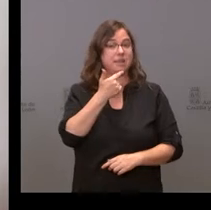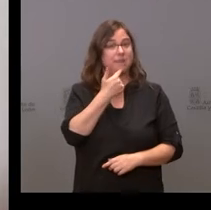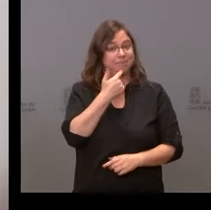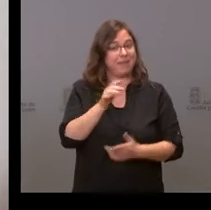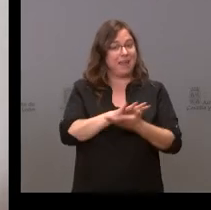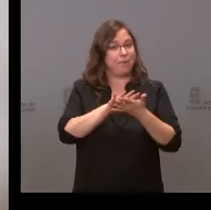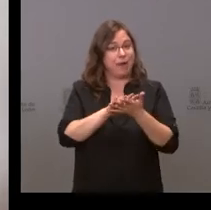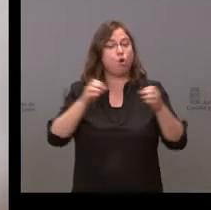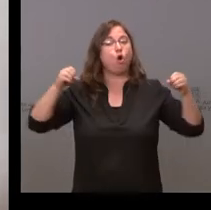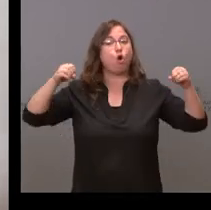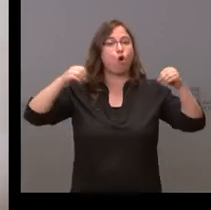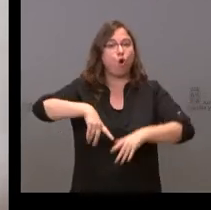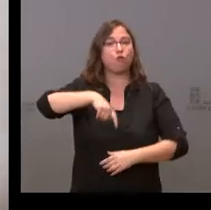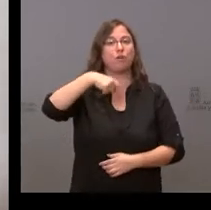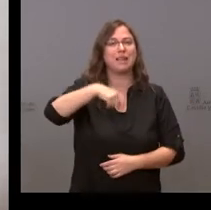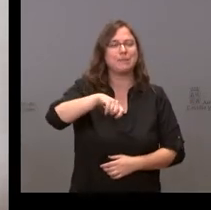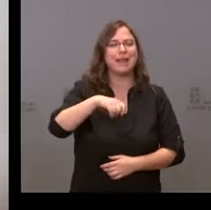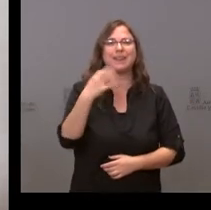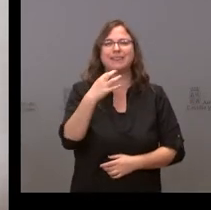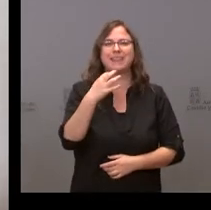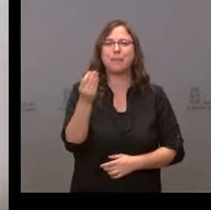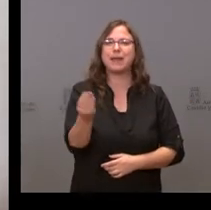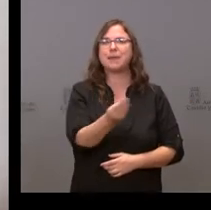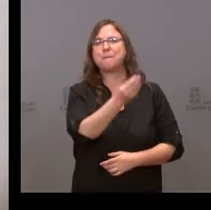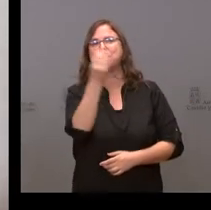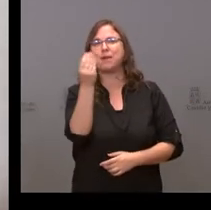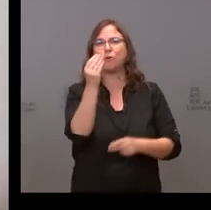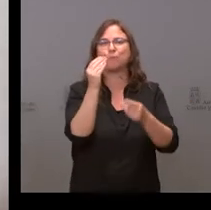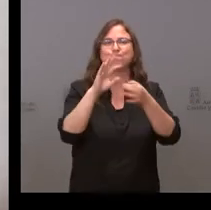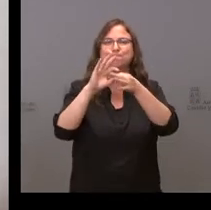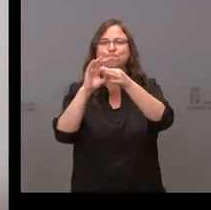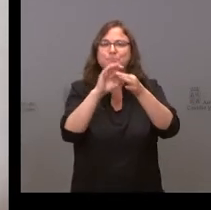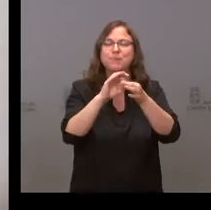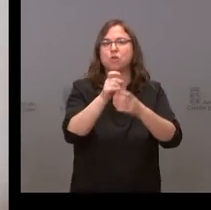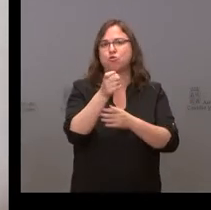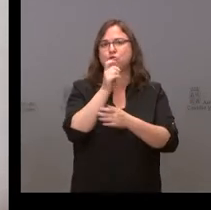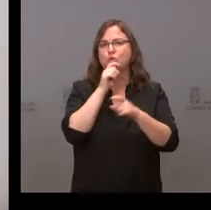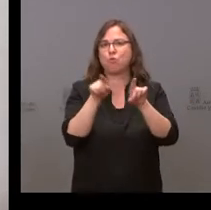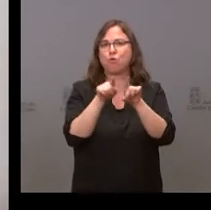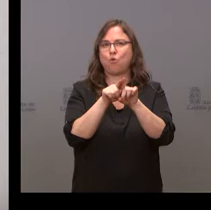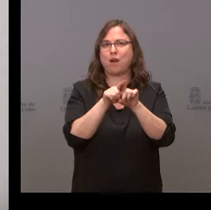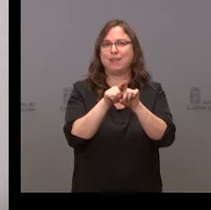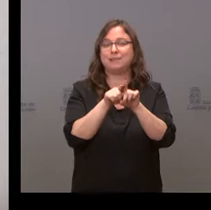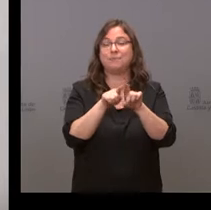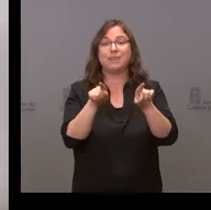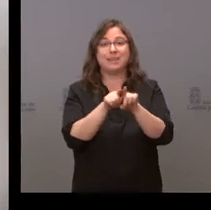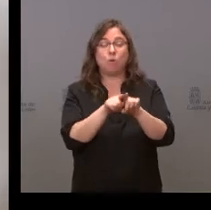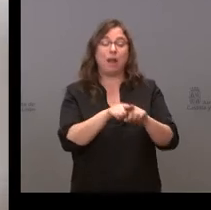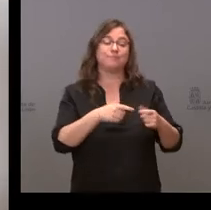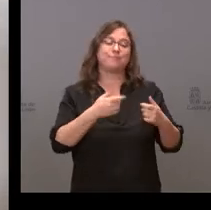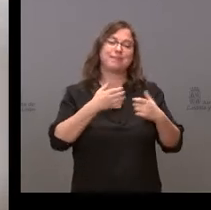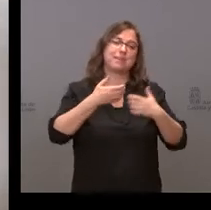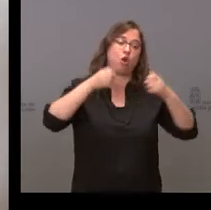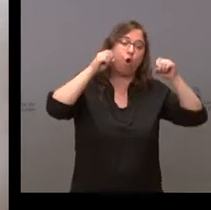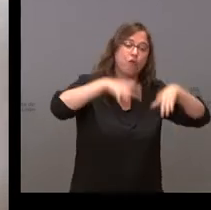debe mejorarse el encaje con el funcionamiento de las conferencias sectoriales, que es